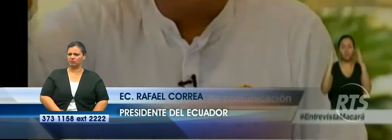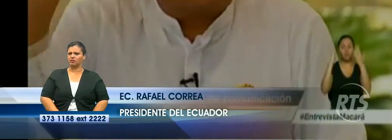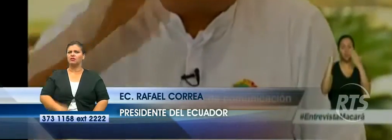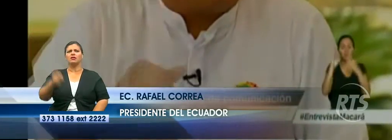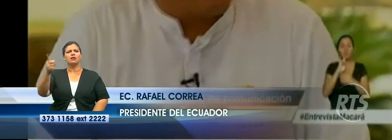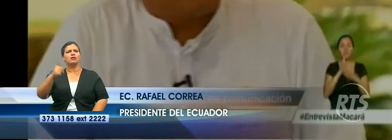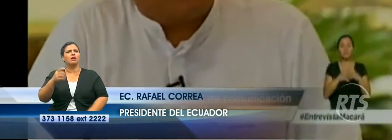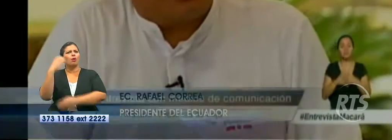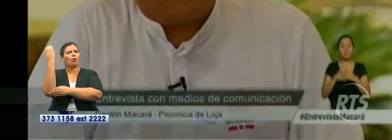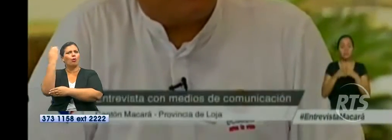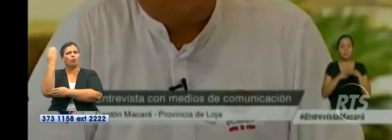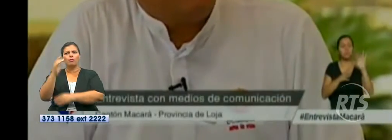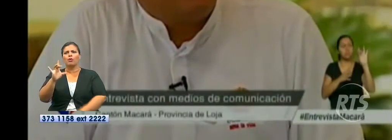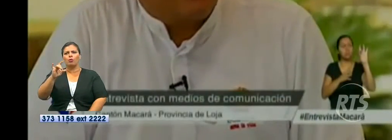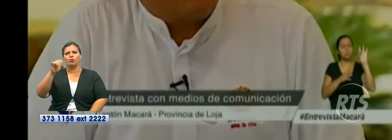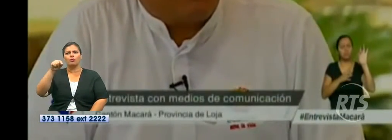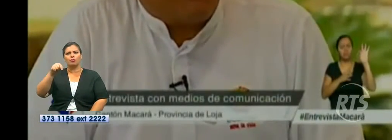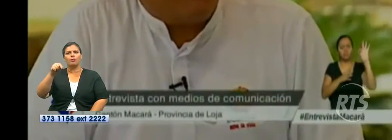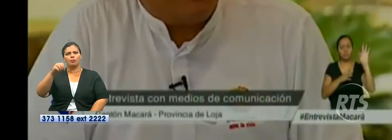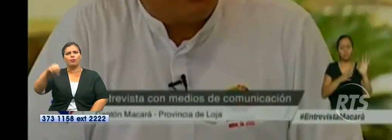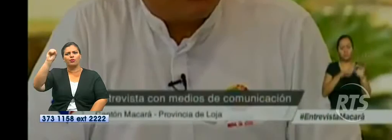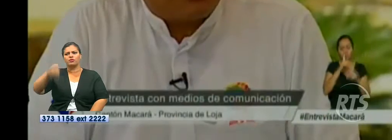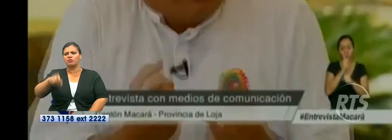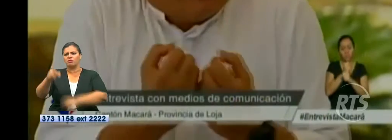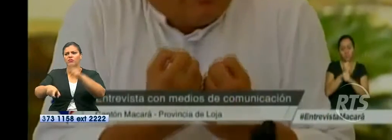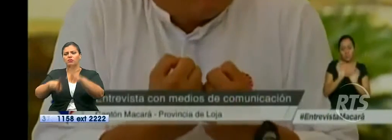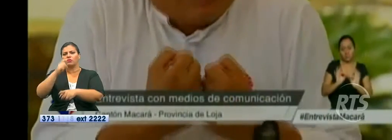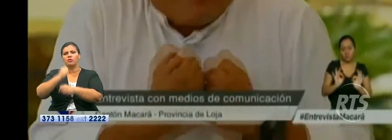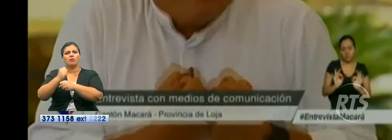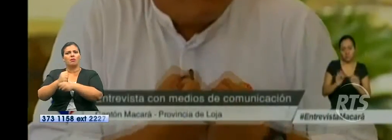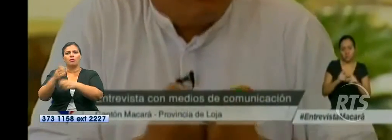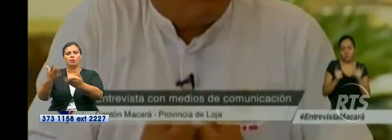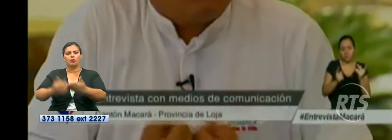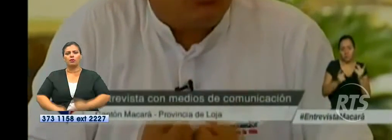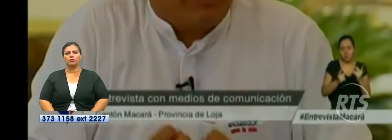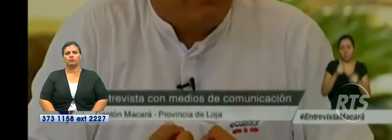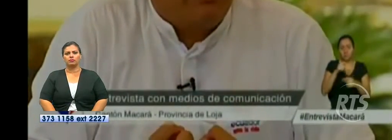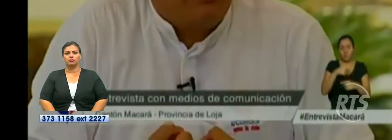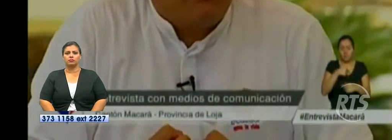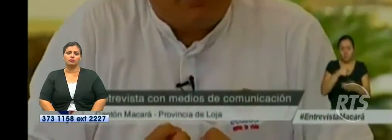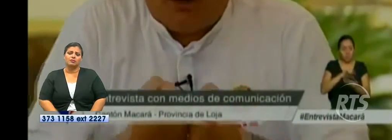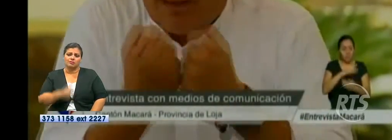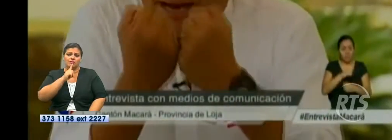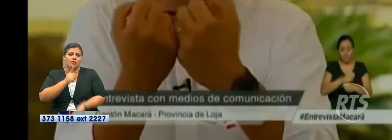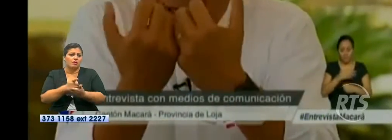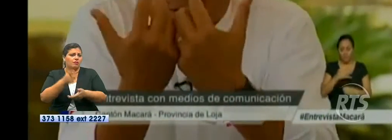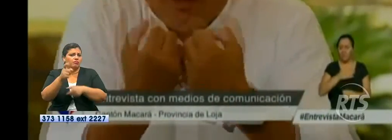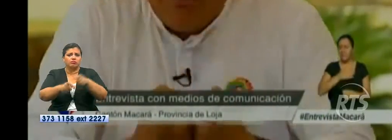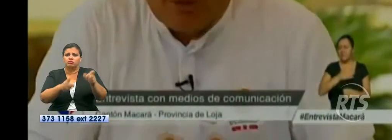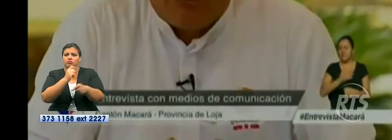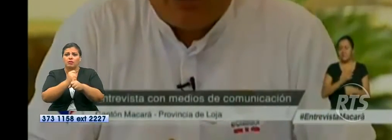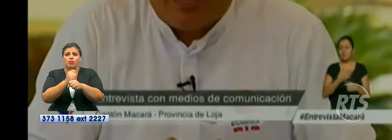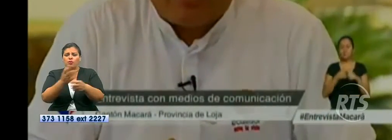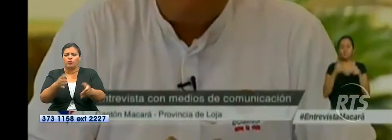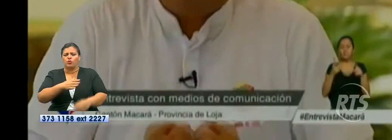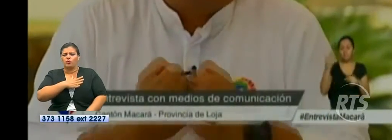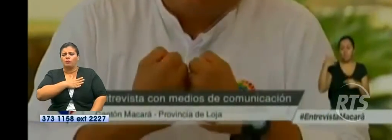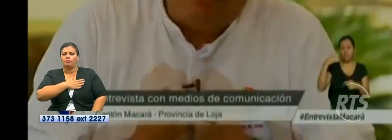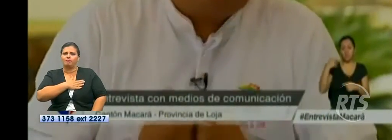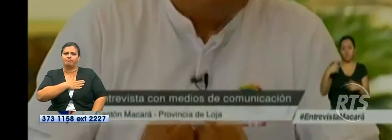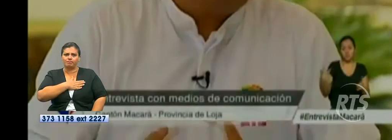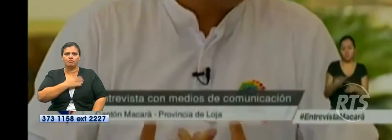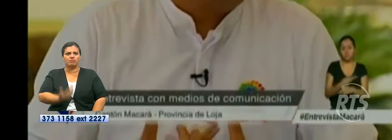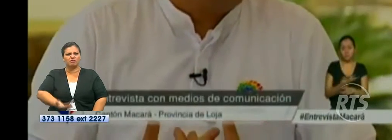Colombia tiene 8% me parece de desempleo. Entonces, y claro, cada desempleado nos duele, pero para lo que tuvimos que enfrentar,